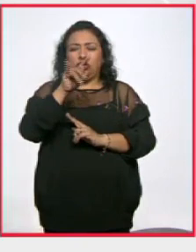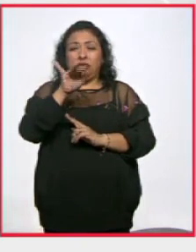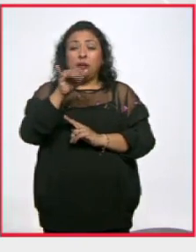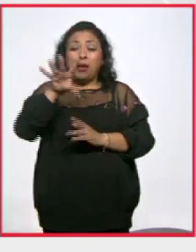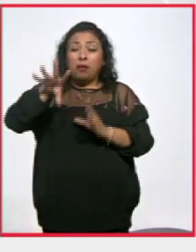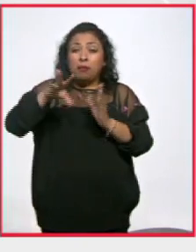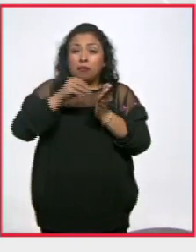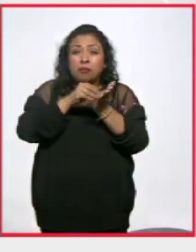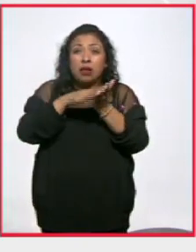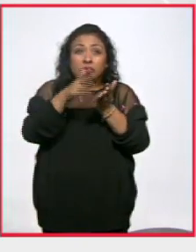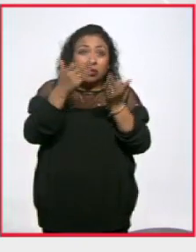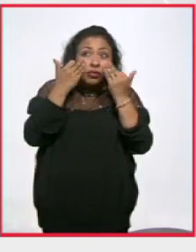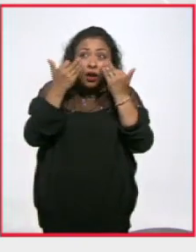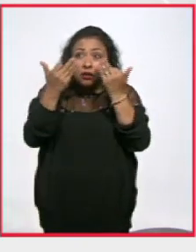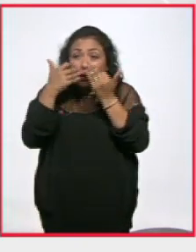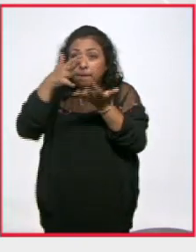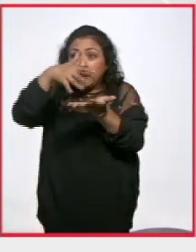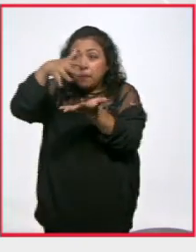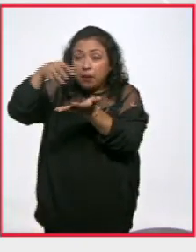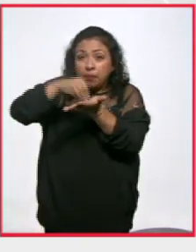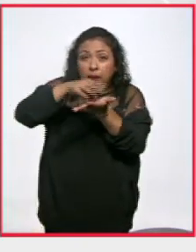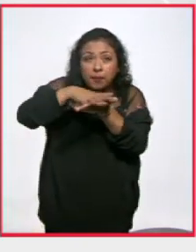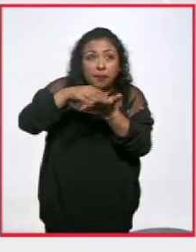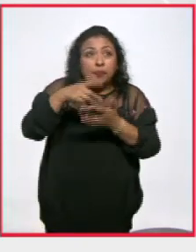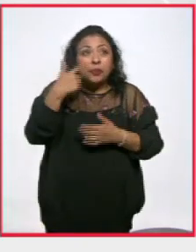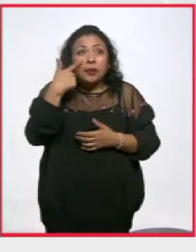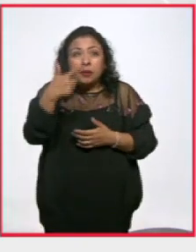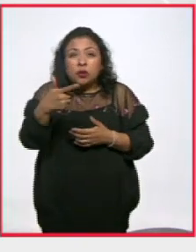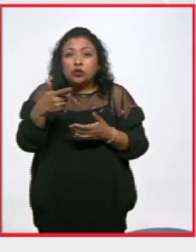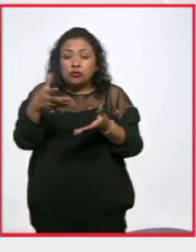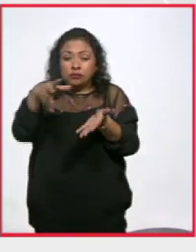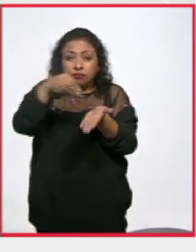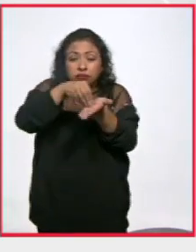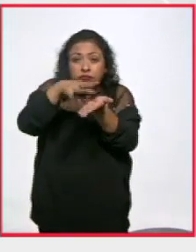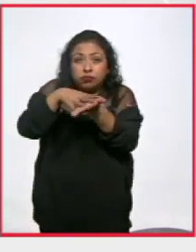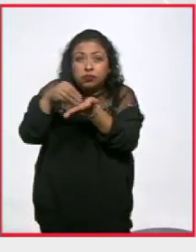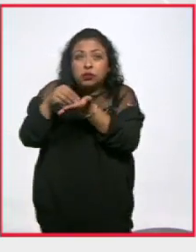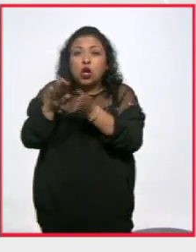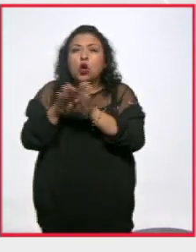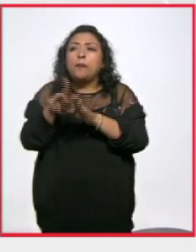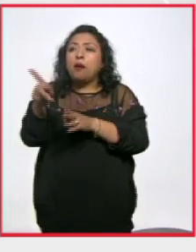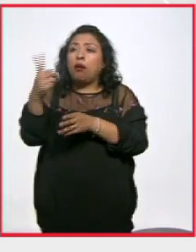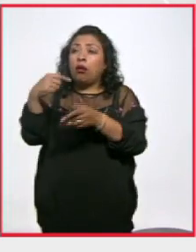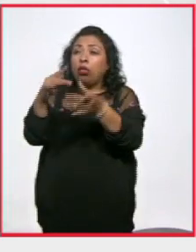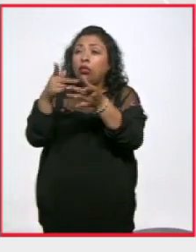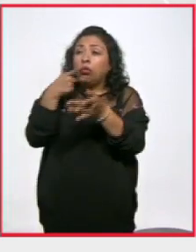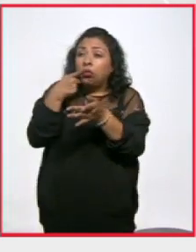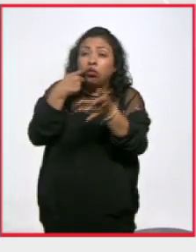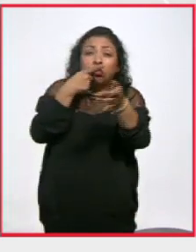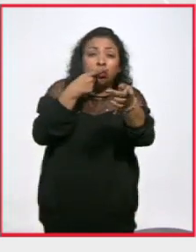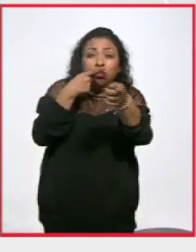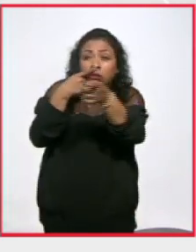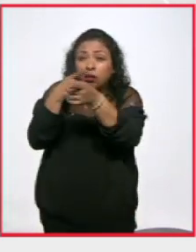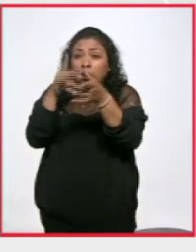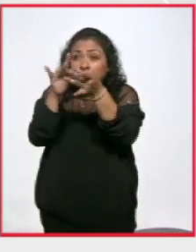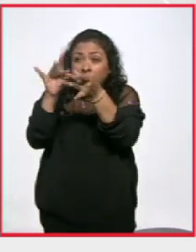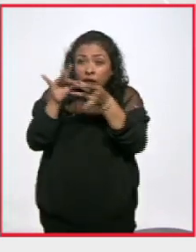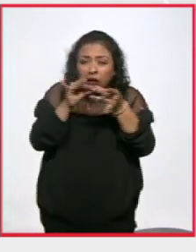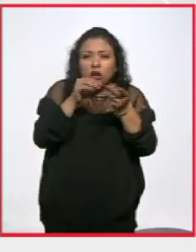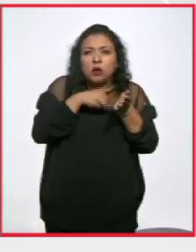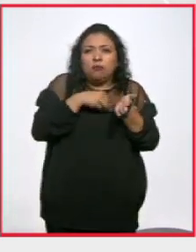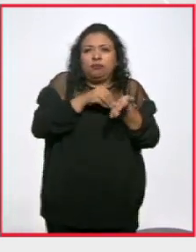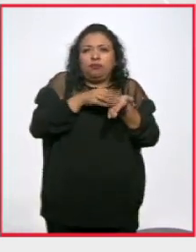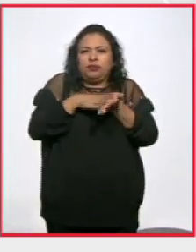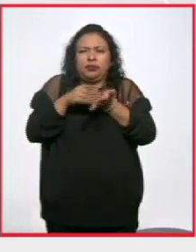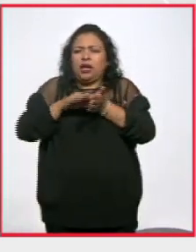recoge estos testimonios como los que estábamos viendo. lo que hace es recuperar la oralidad más allá de las investigaciones y demás.